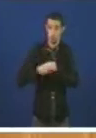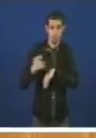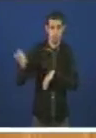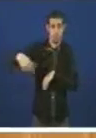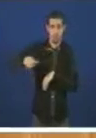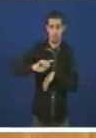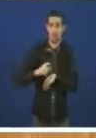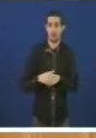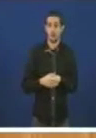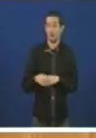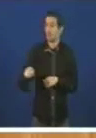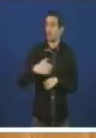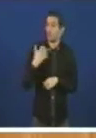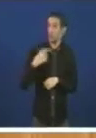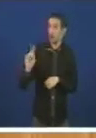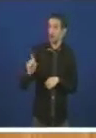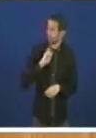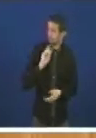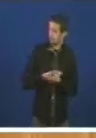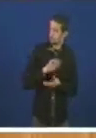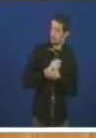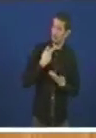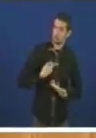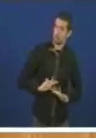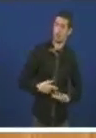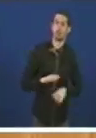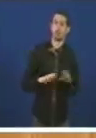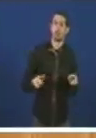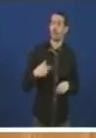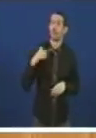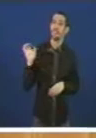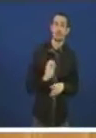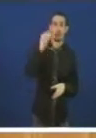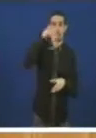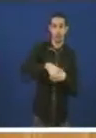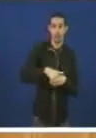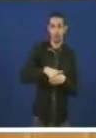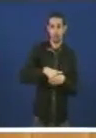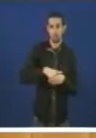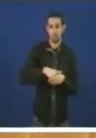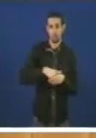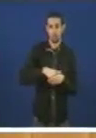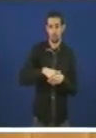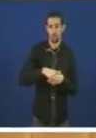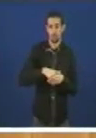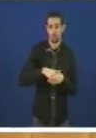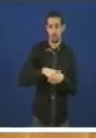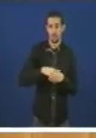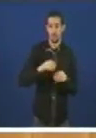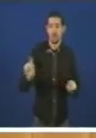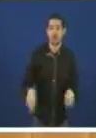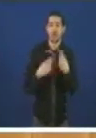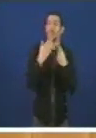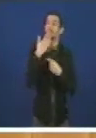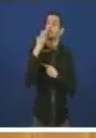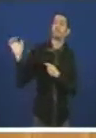A vostedes Non me molesta Que aquí Venhamos E votamos Dá igual Se claro Vostedes presentan unha